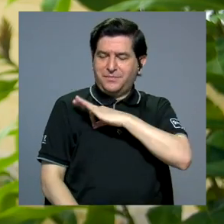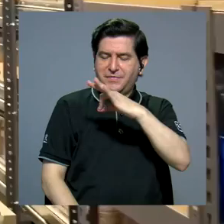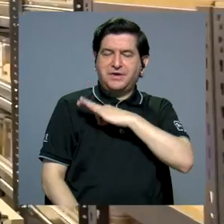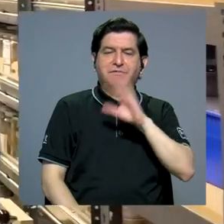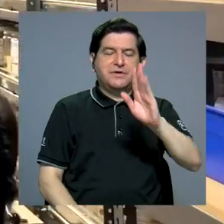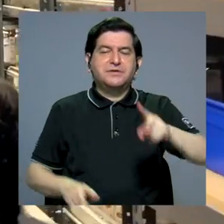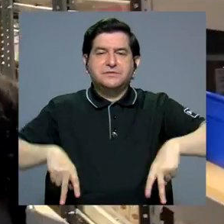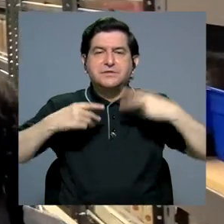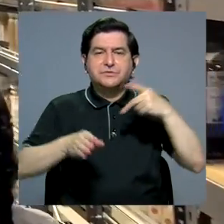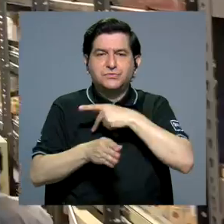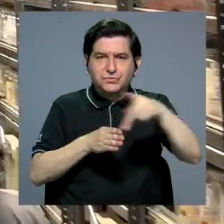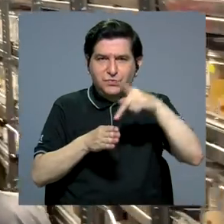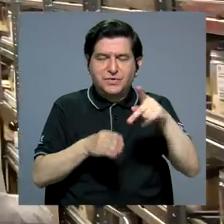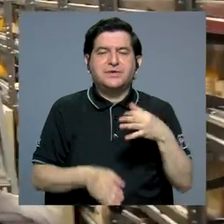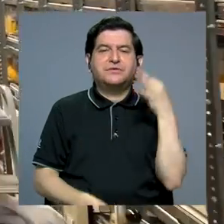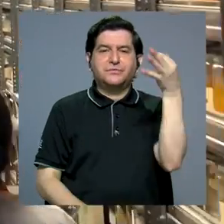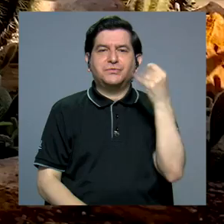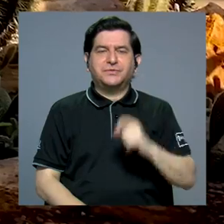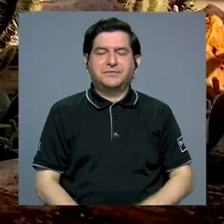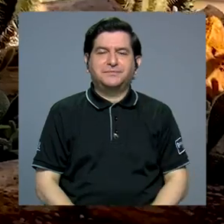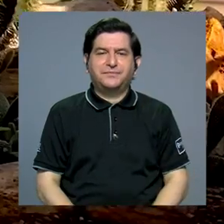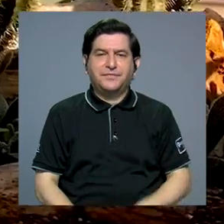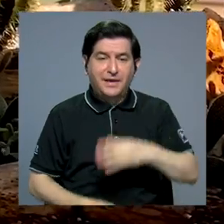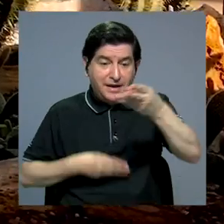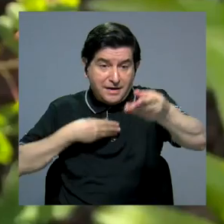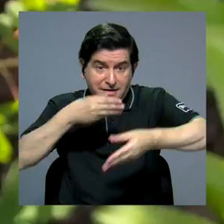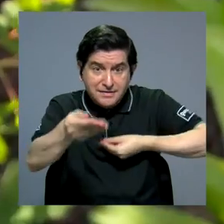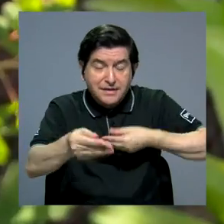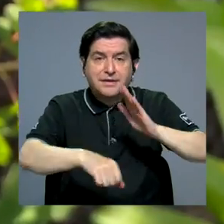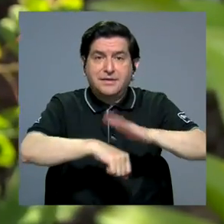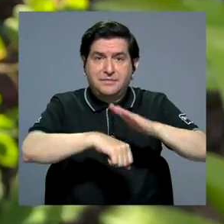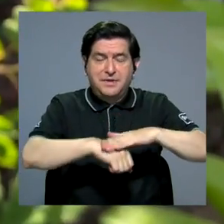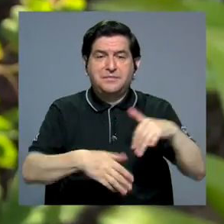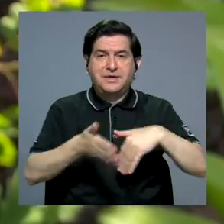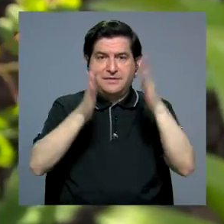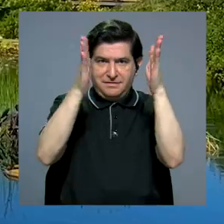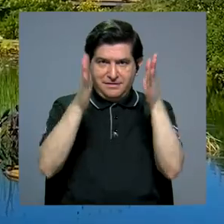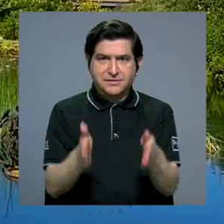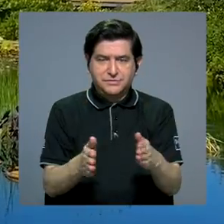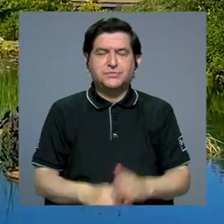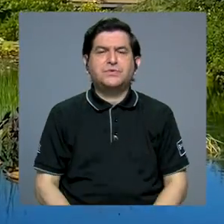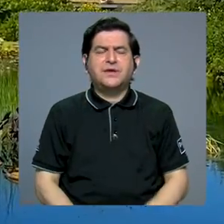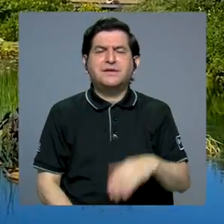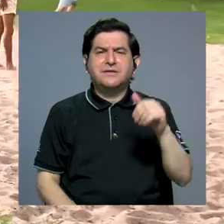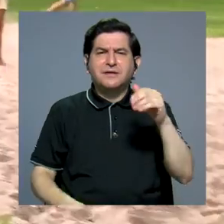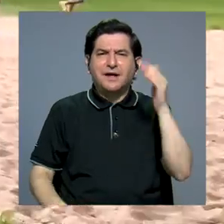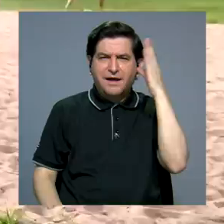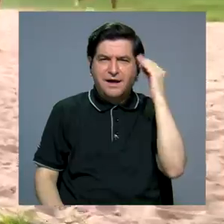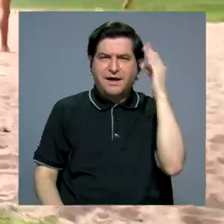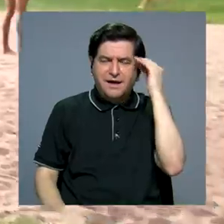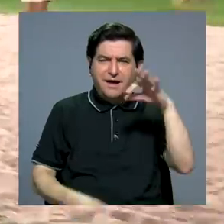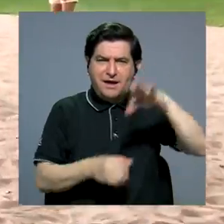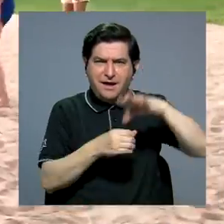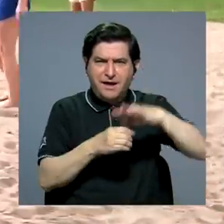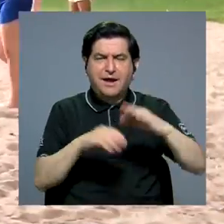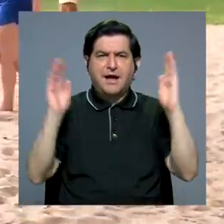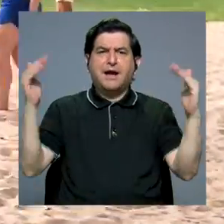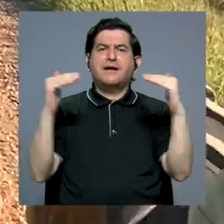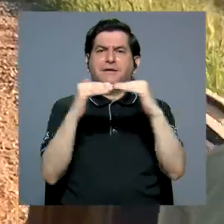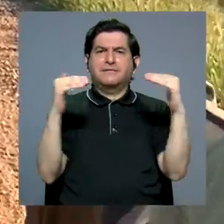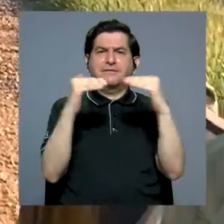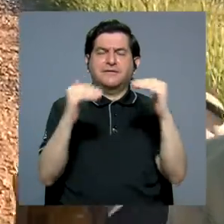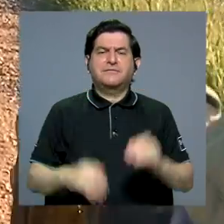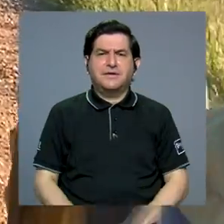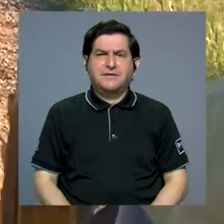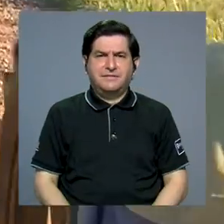pues eso beneficia su vida profesional y futura. Este intercambio permite que los y las estudiantes experimenten la agricultura